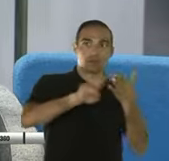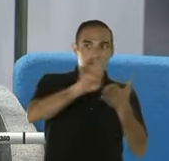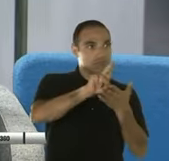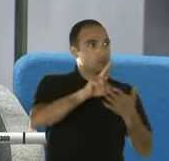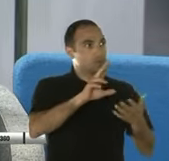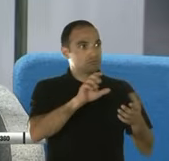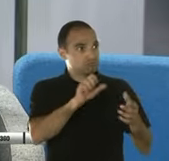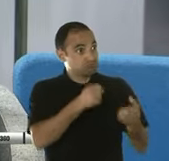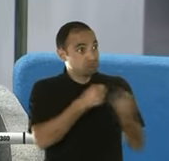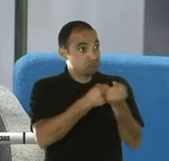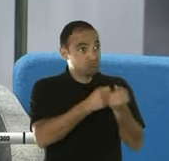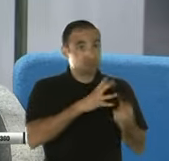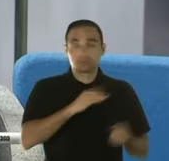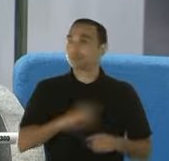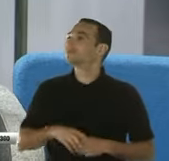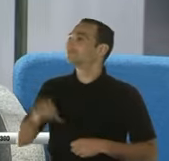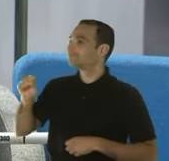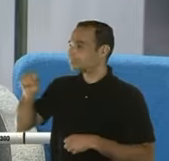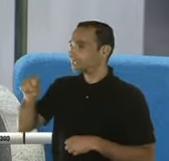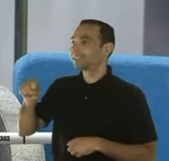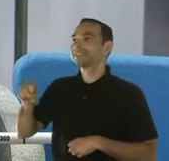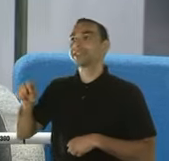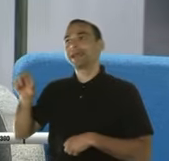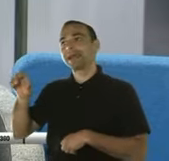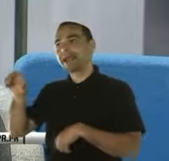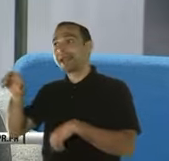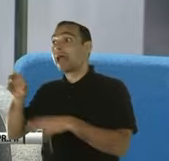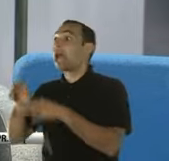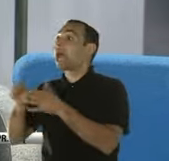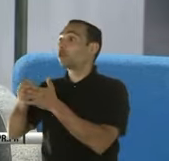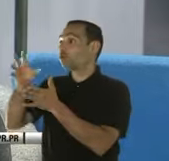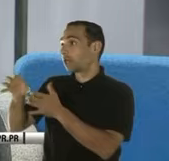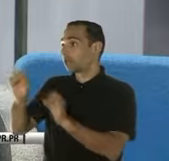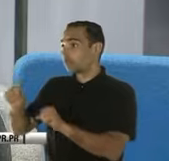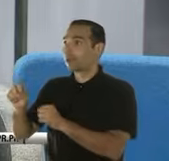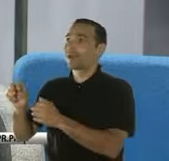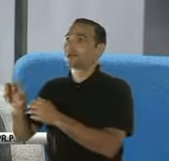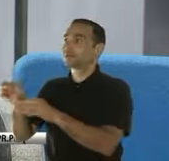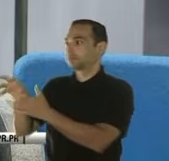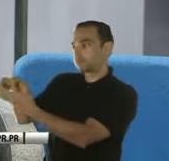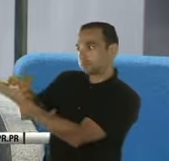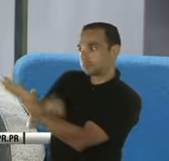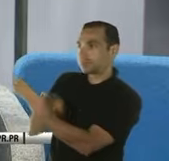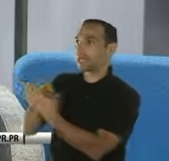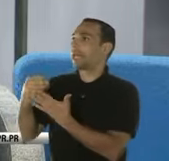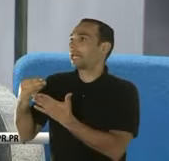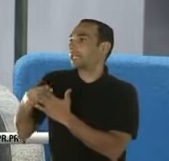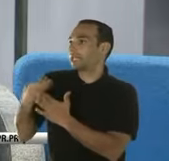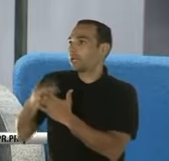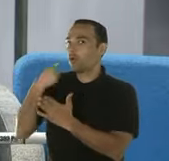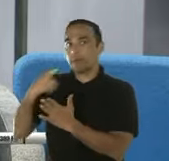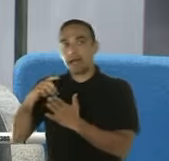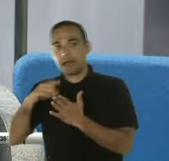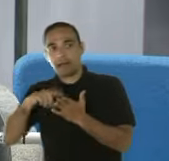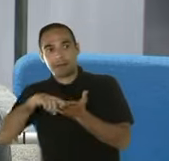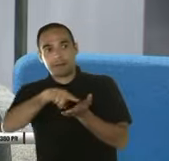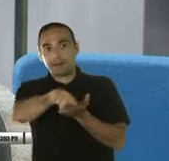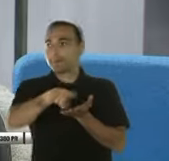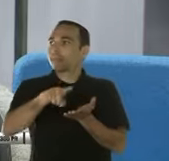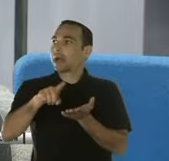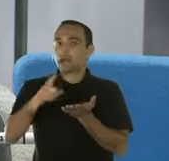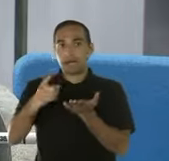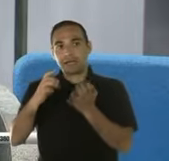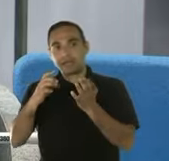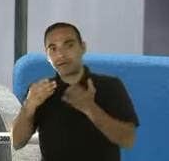ya el dependiente va a ir a la universidad, puedes retirar ese dinero si lo utiliza para gastos educativos, libre de contribuciones, tanto para el